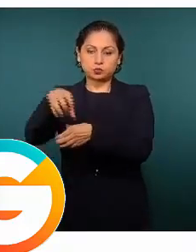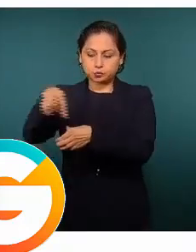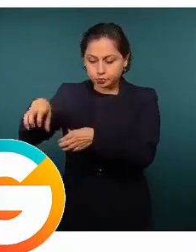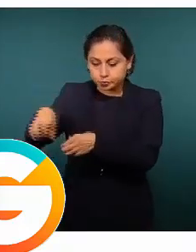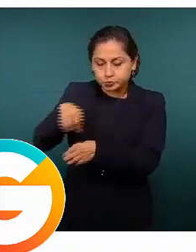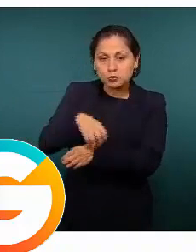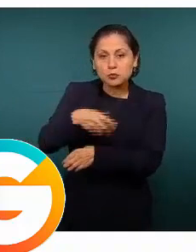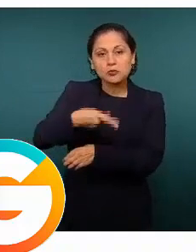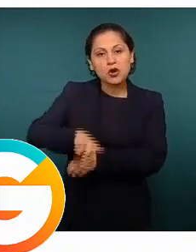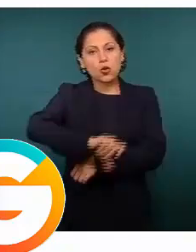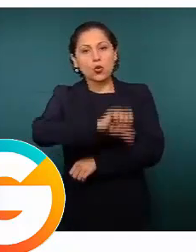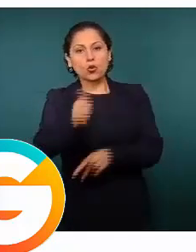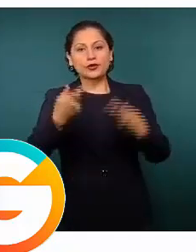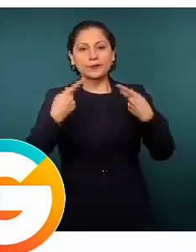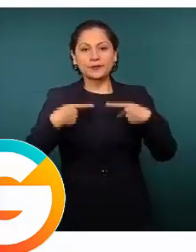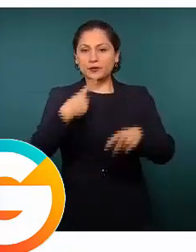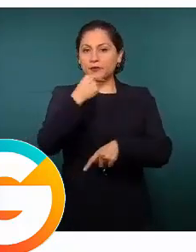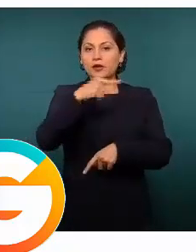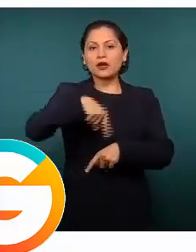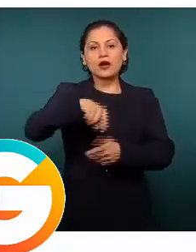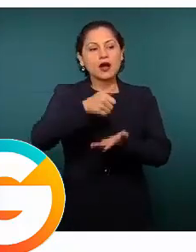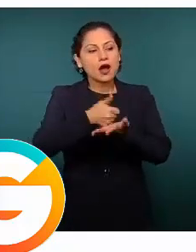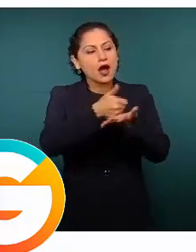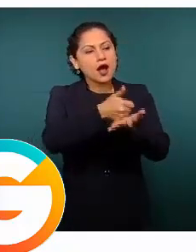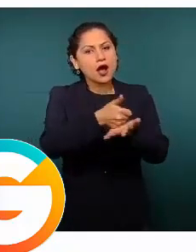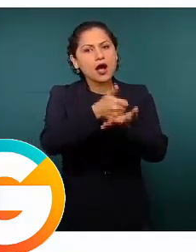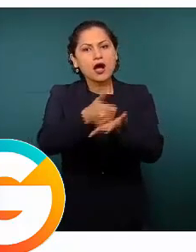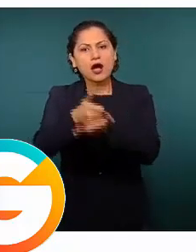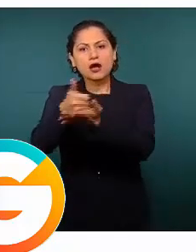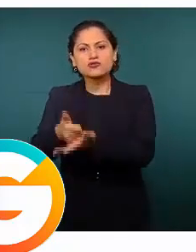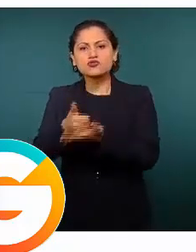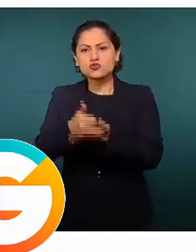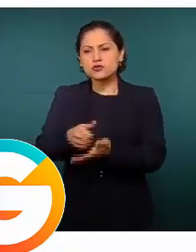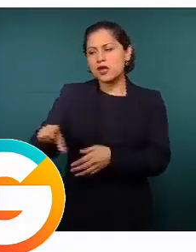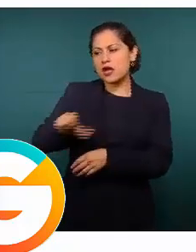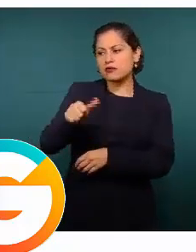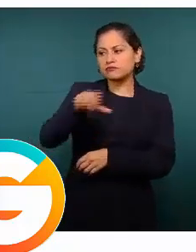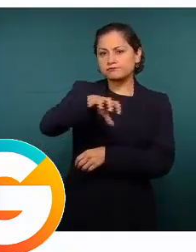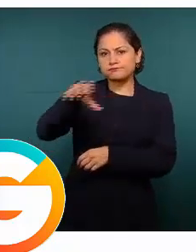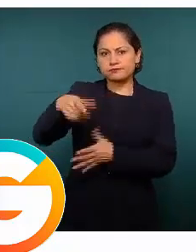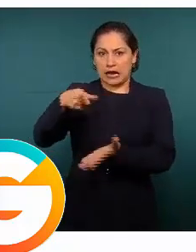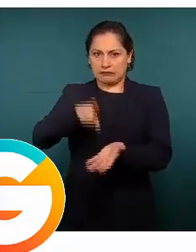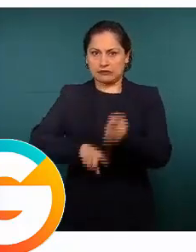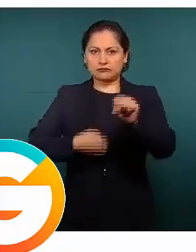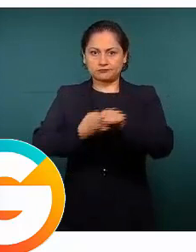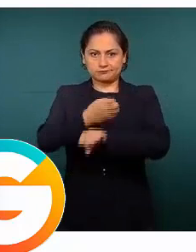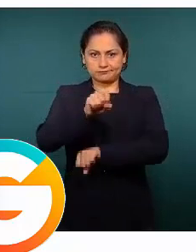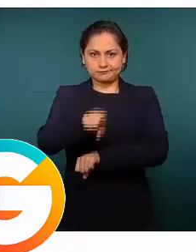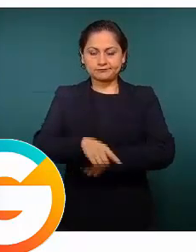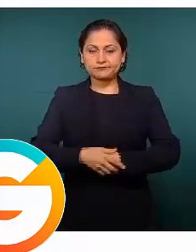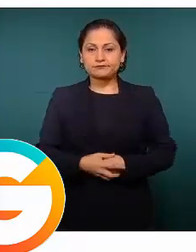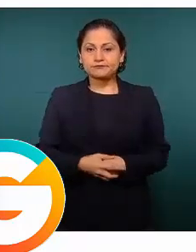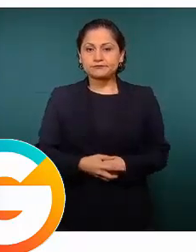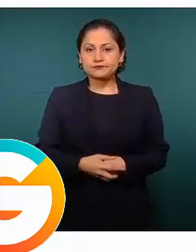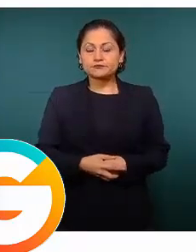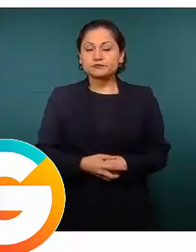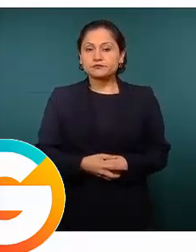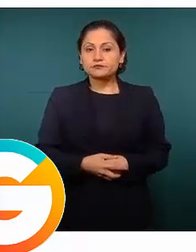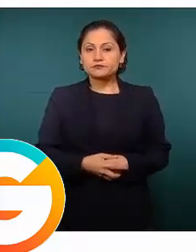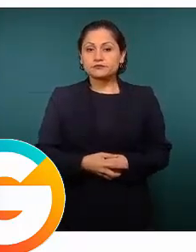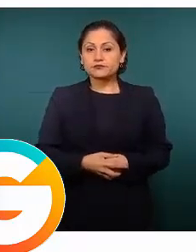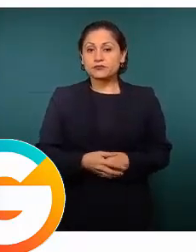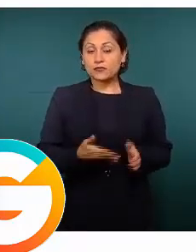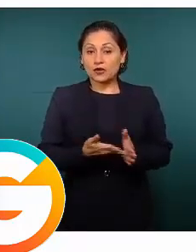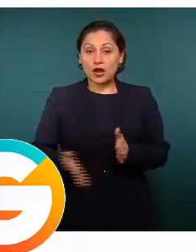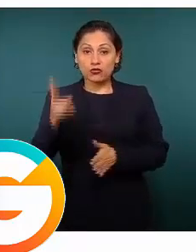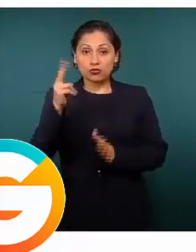alguna actividad en apoyo a esa gente que está desplegada en el Estado. Se tiene considerado para este